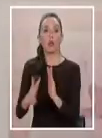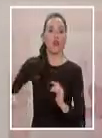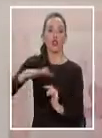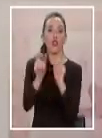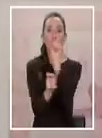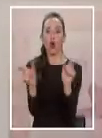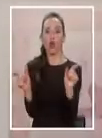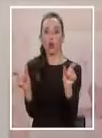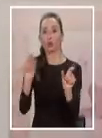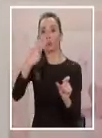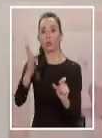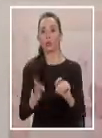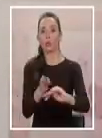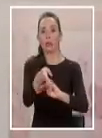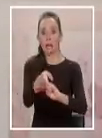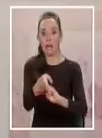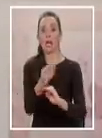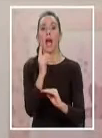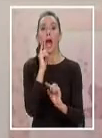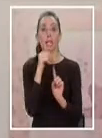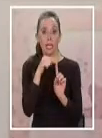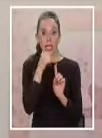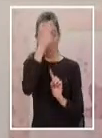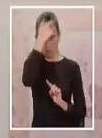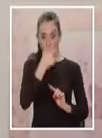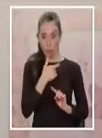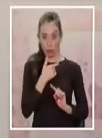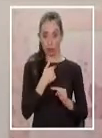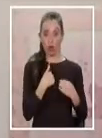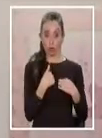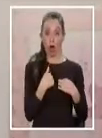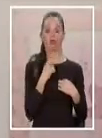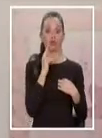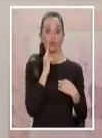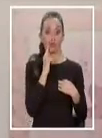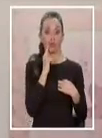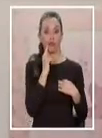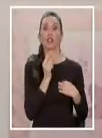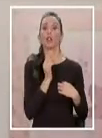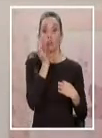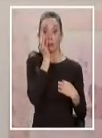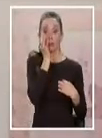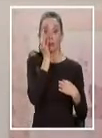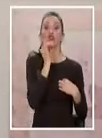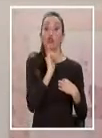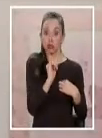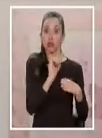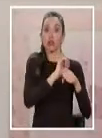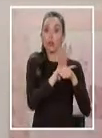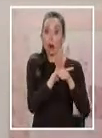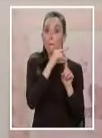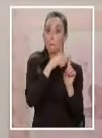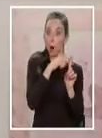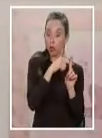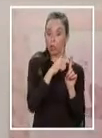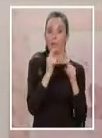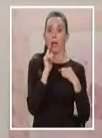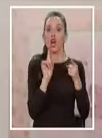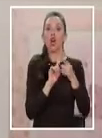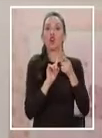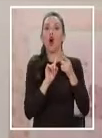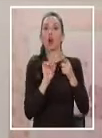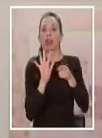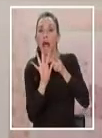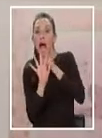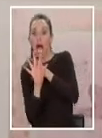se debe determinar la trazabilidad de los contactos estrechos de las personas que dieron positivo, tanto en el personal